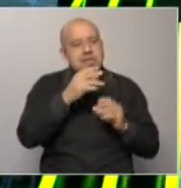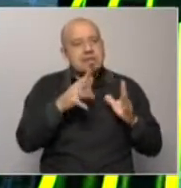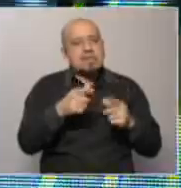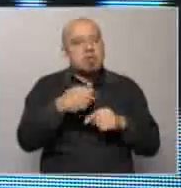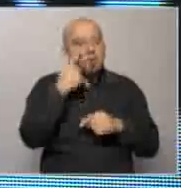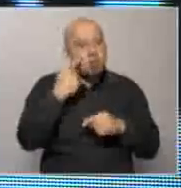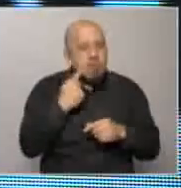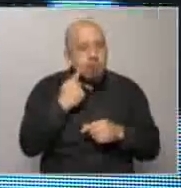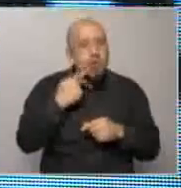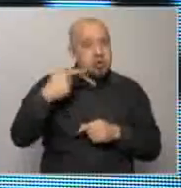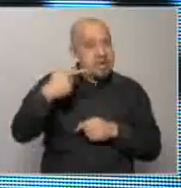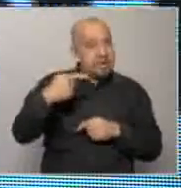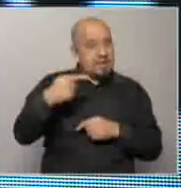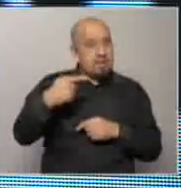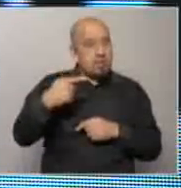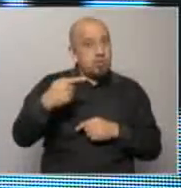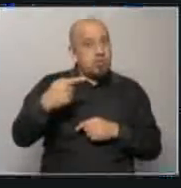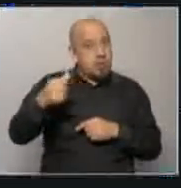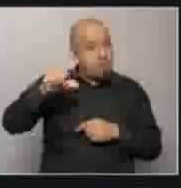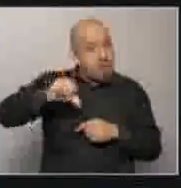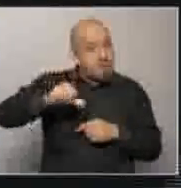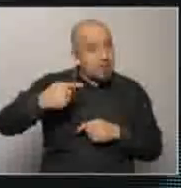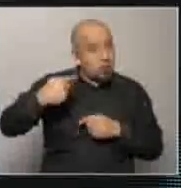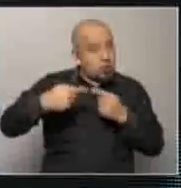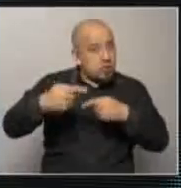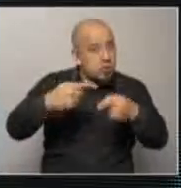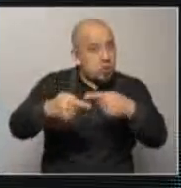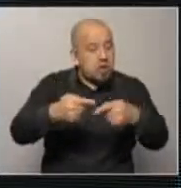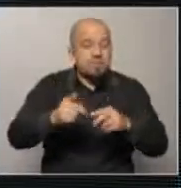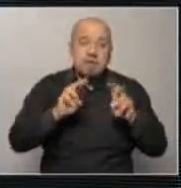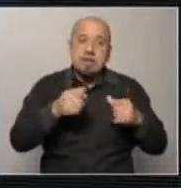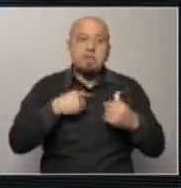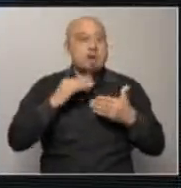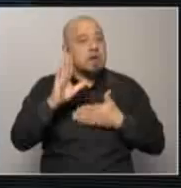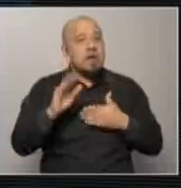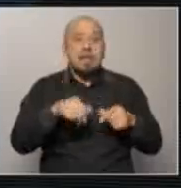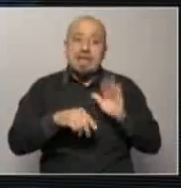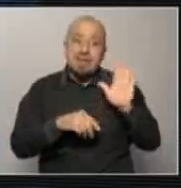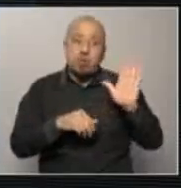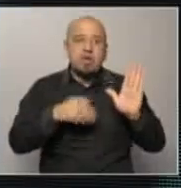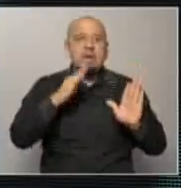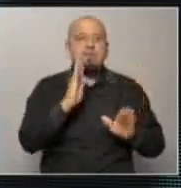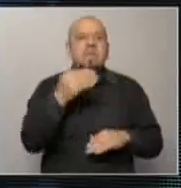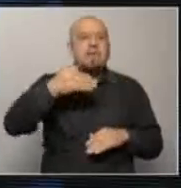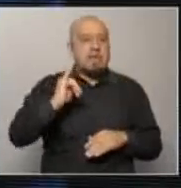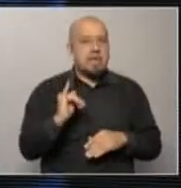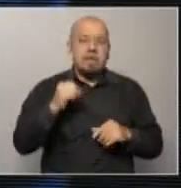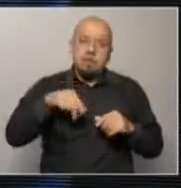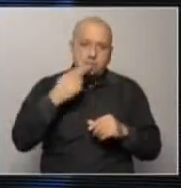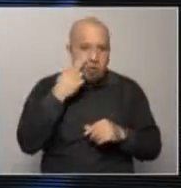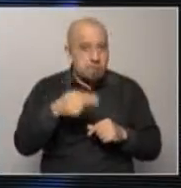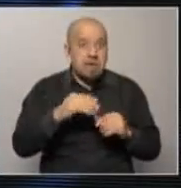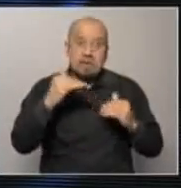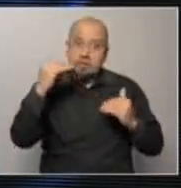lo tenemos y no hacemos nada, va a seguir creciendo el déficit, va a seguir creciendo la relación de la deuda sobre el producto, y eso potencialmente puede ser muy problemático.